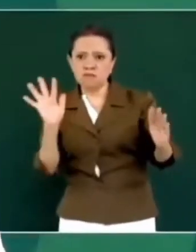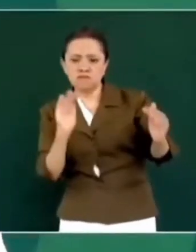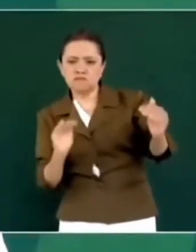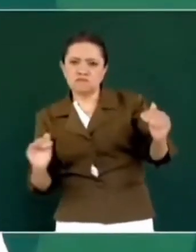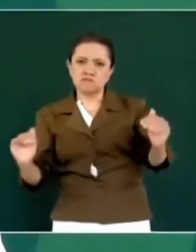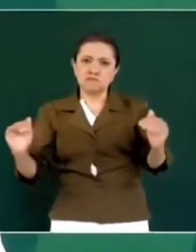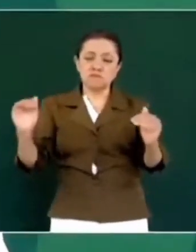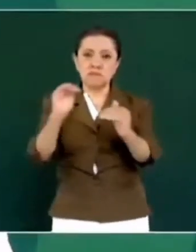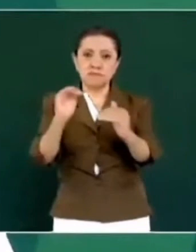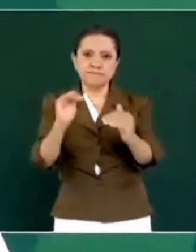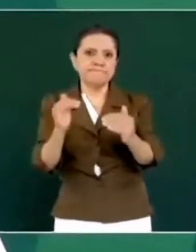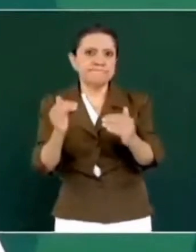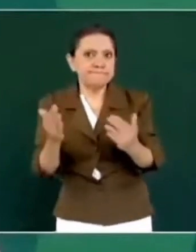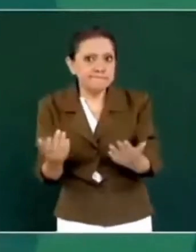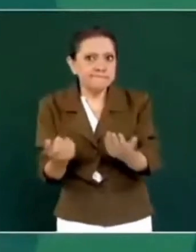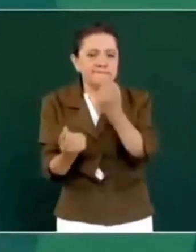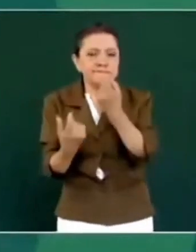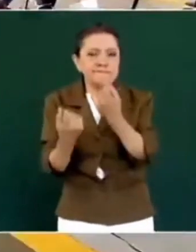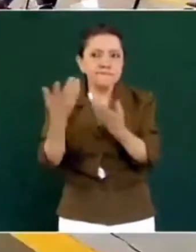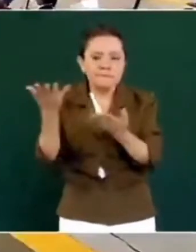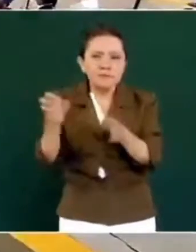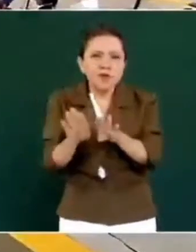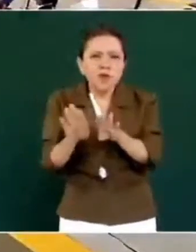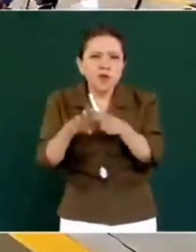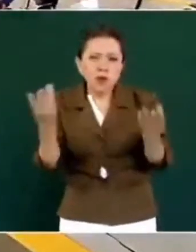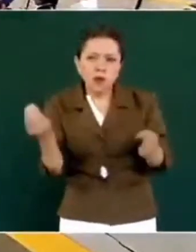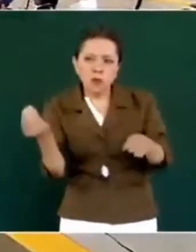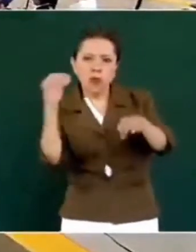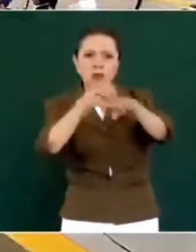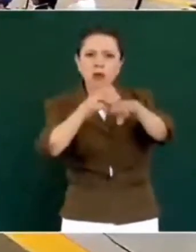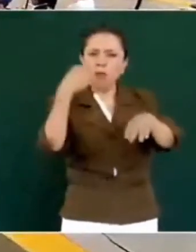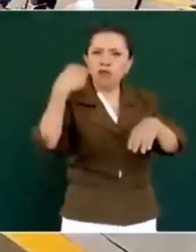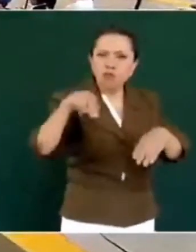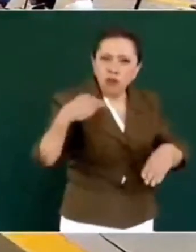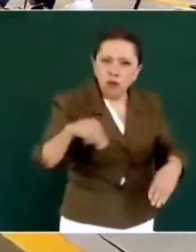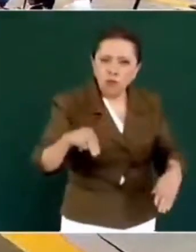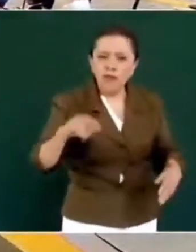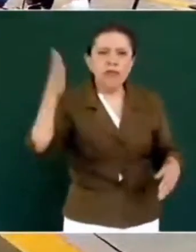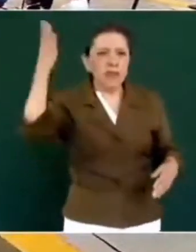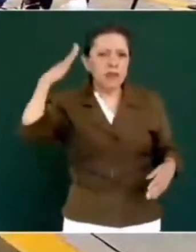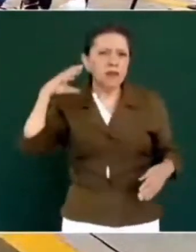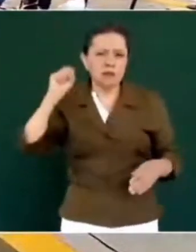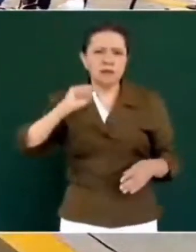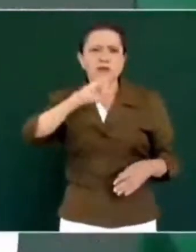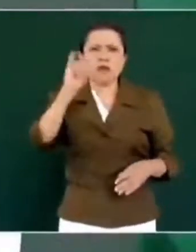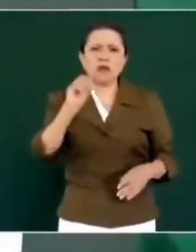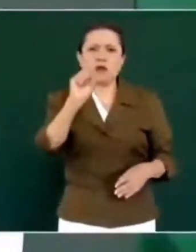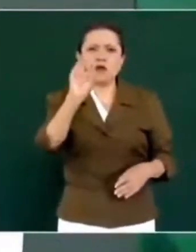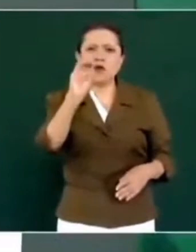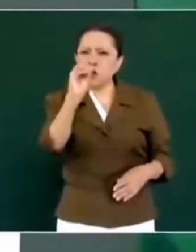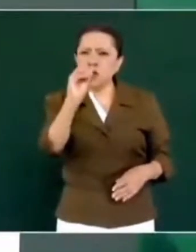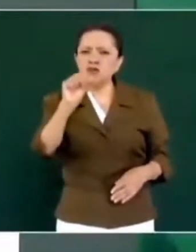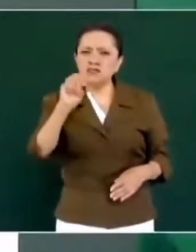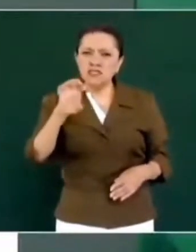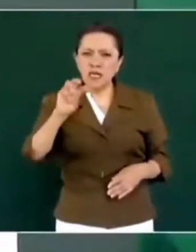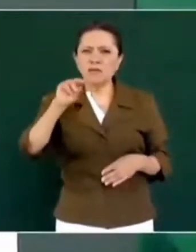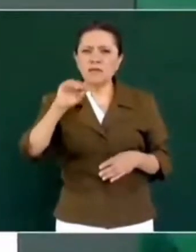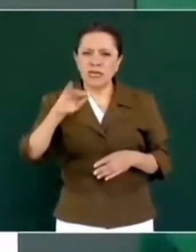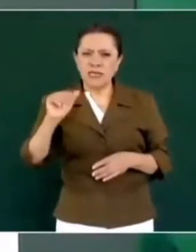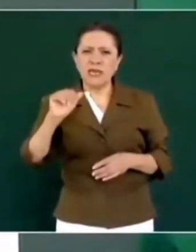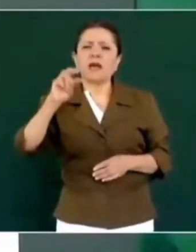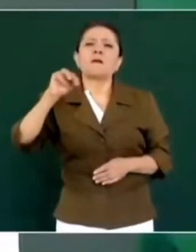a ponerle. Porque yo creo que no conocían ni siquiera la historia, ni les